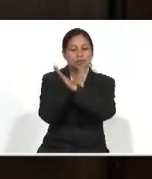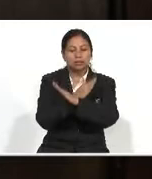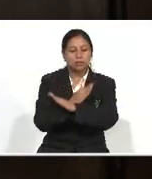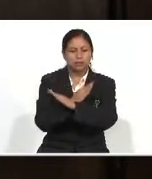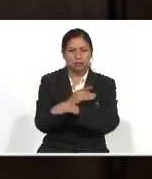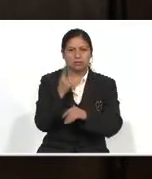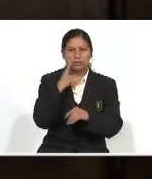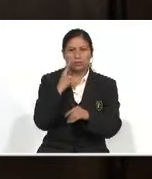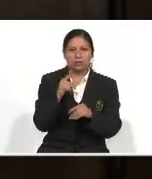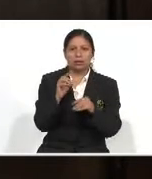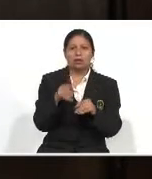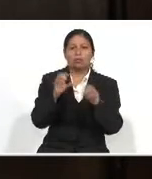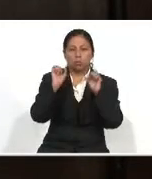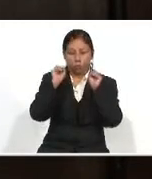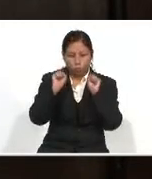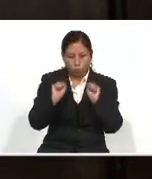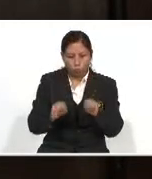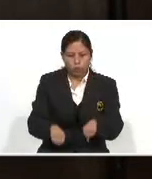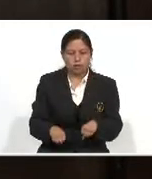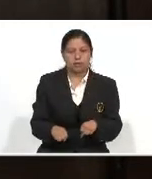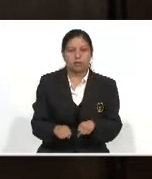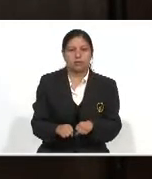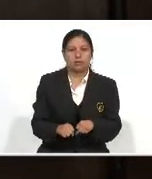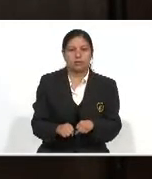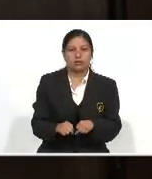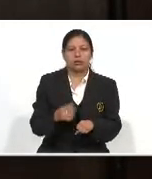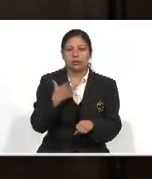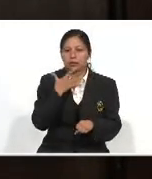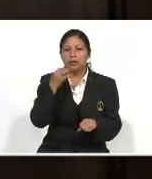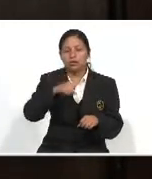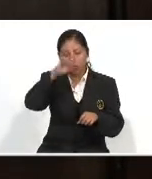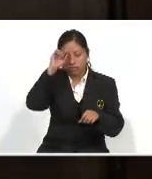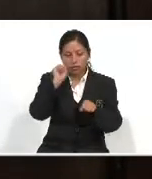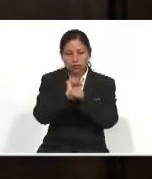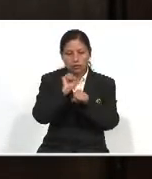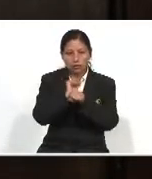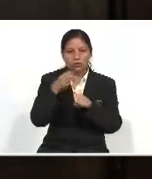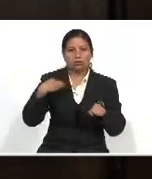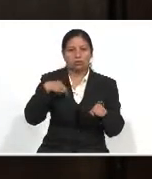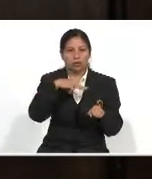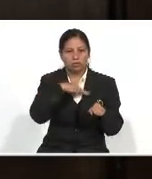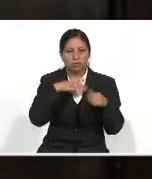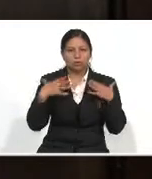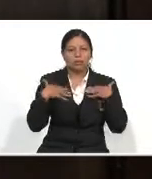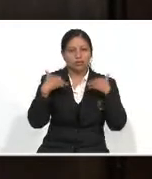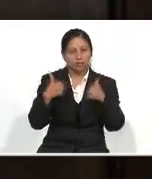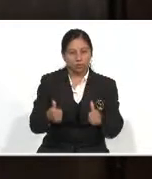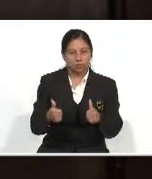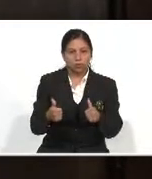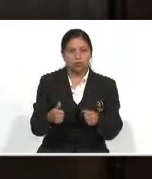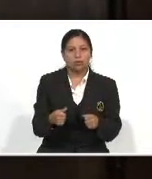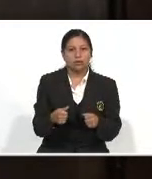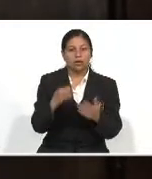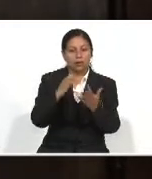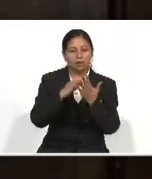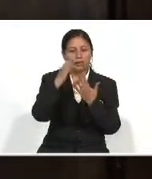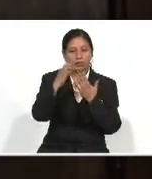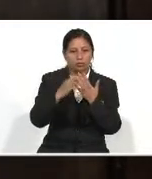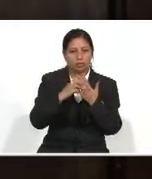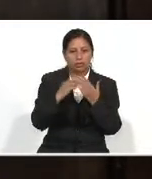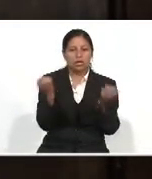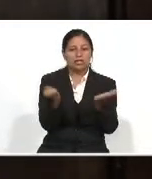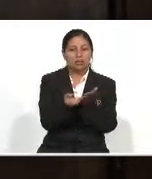a todas luces puede ser realmente trabajado por el Ministerio de Salud en el programa de